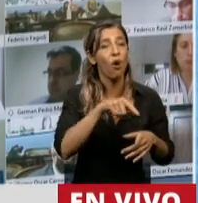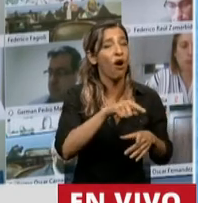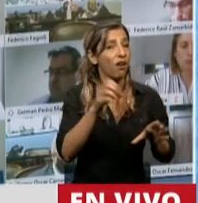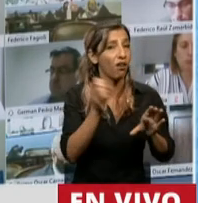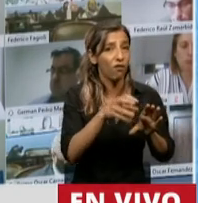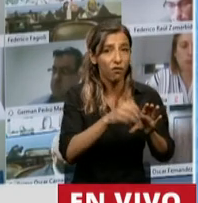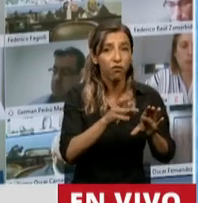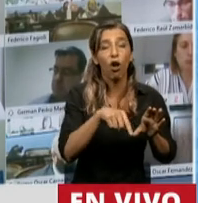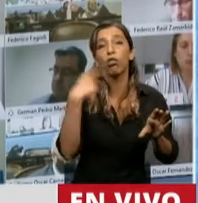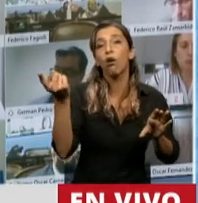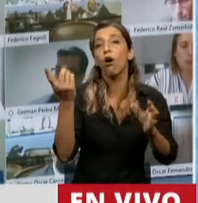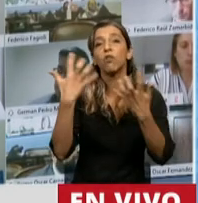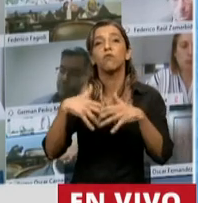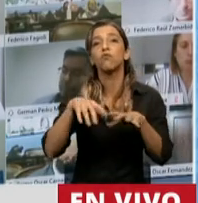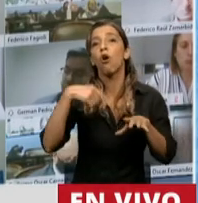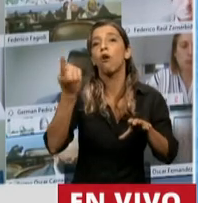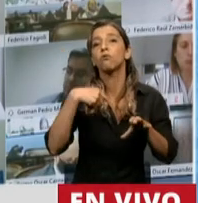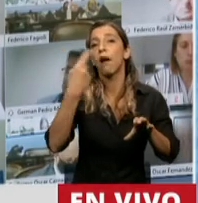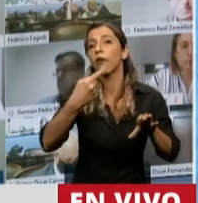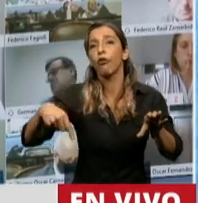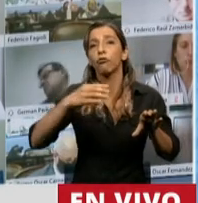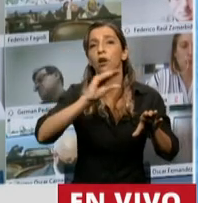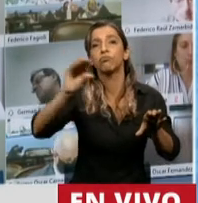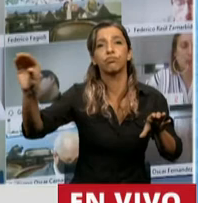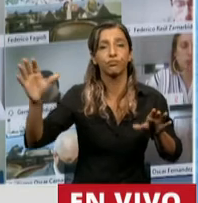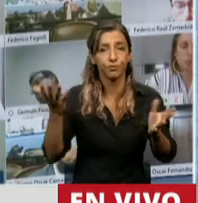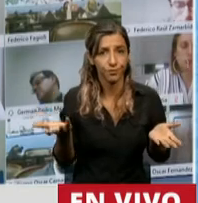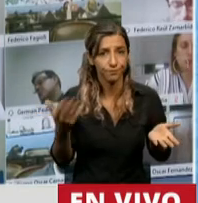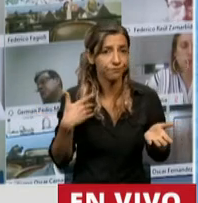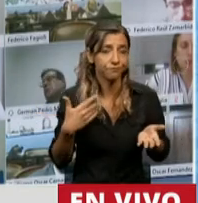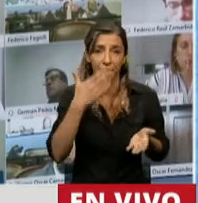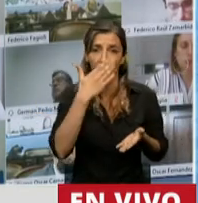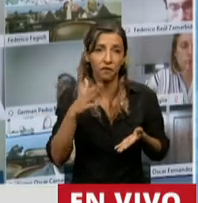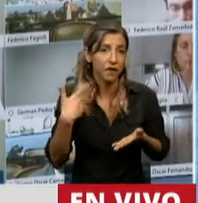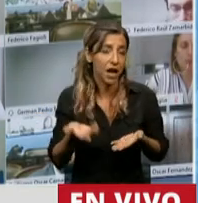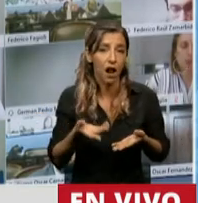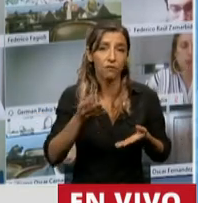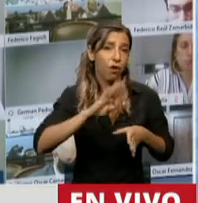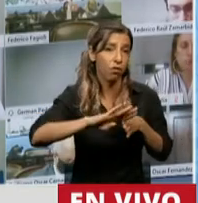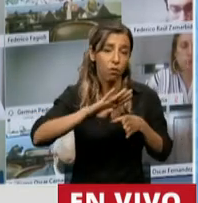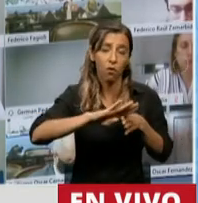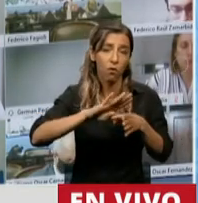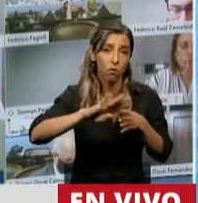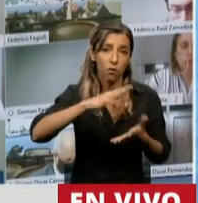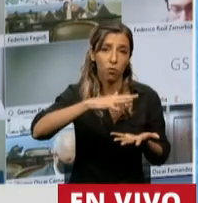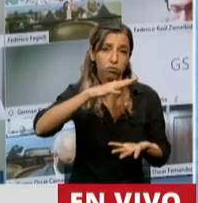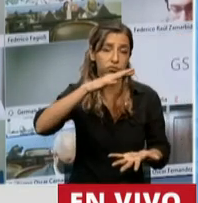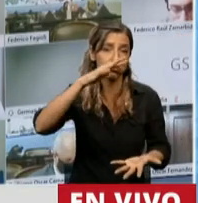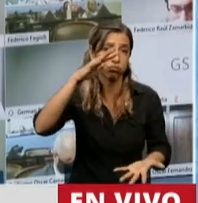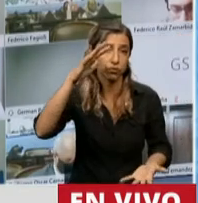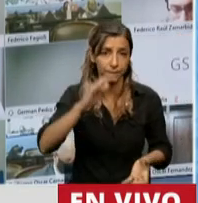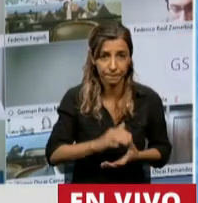lo descapitalizó para finalmente entregarle papeles de deuda de corto plazo